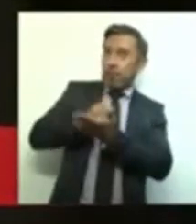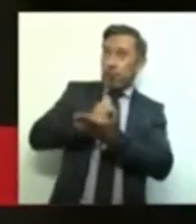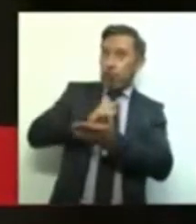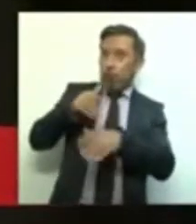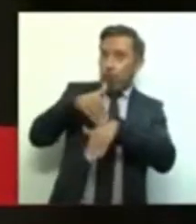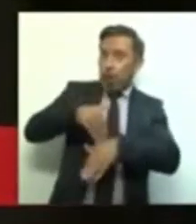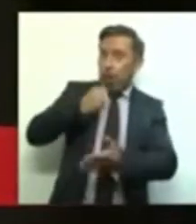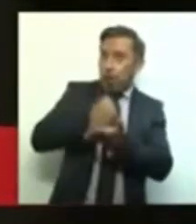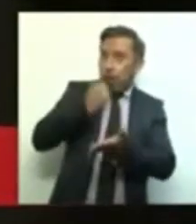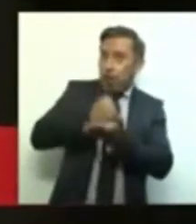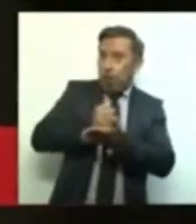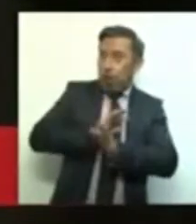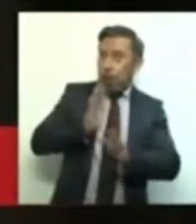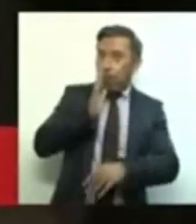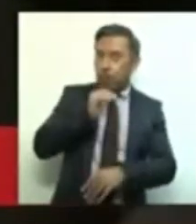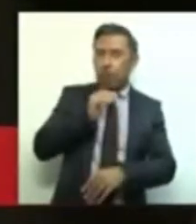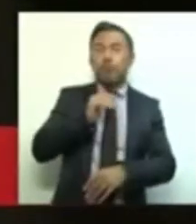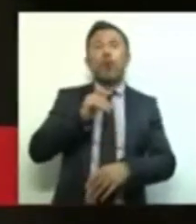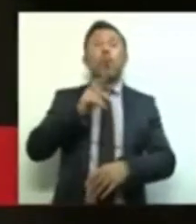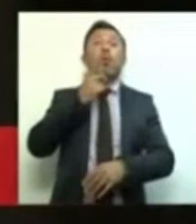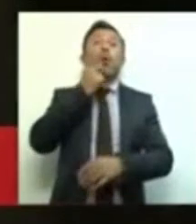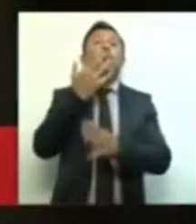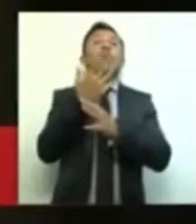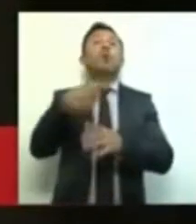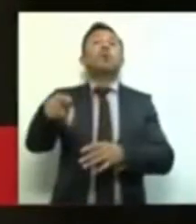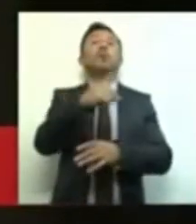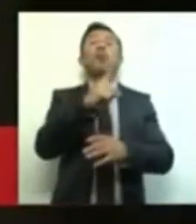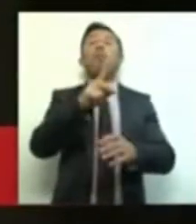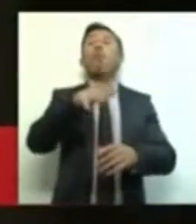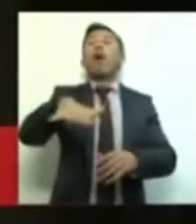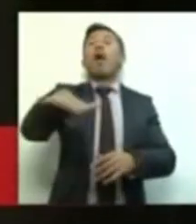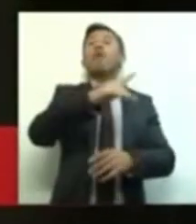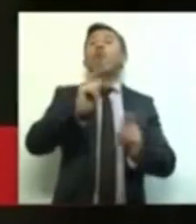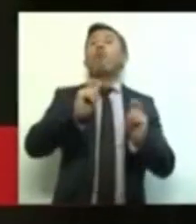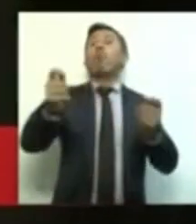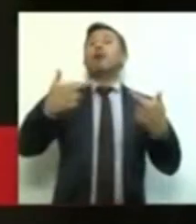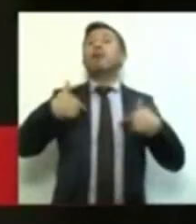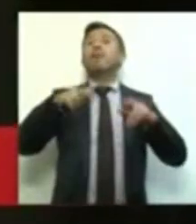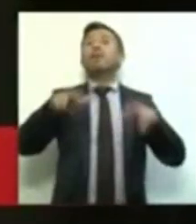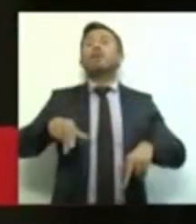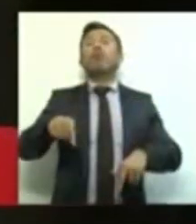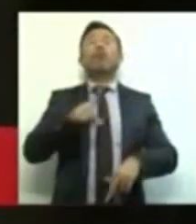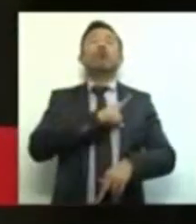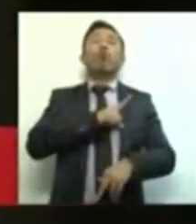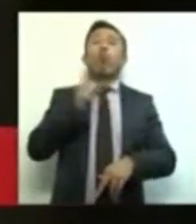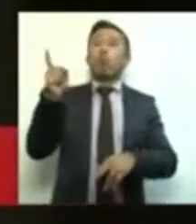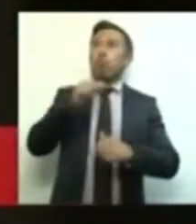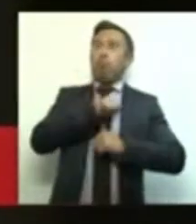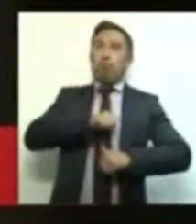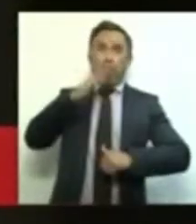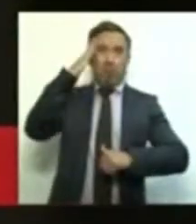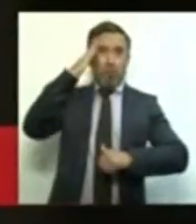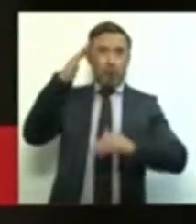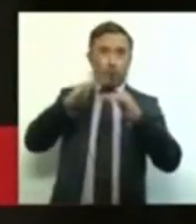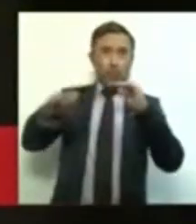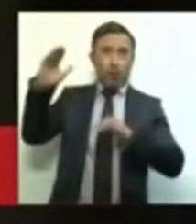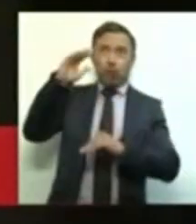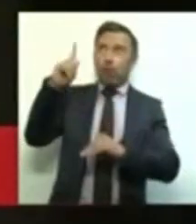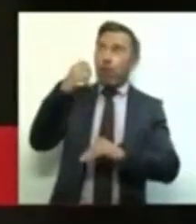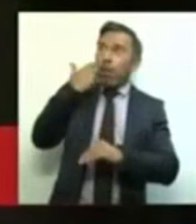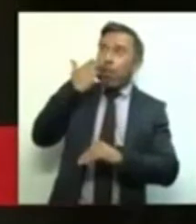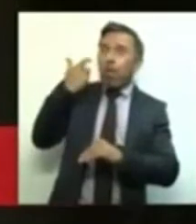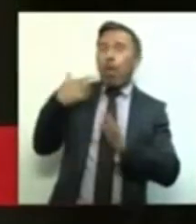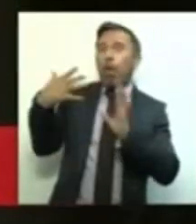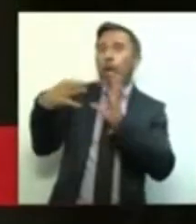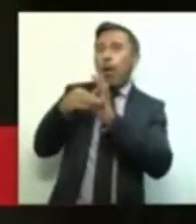dicen representantes del pueblo, lo único que les interesa es quedar bien con sus superiores, no con las y con los